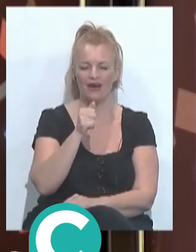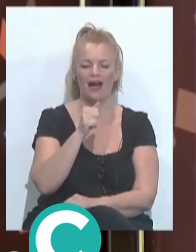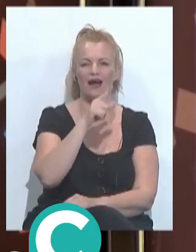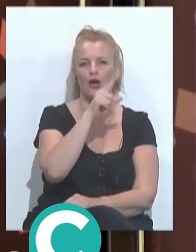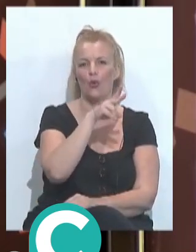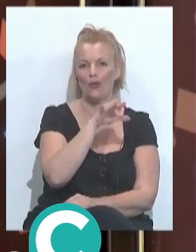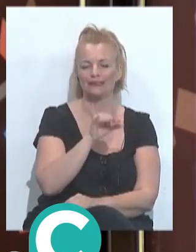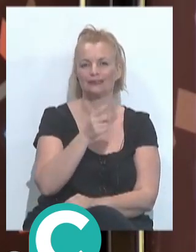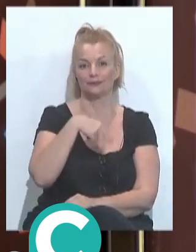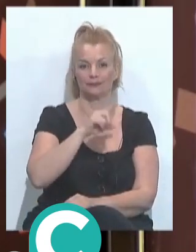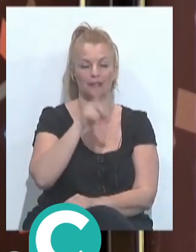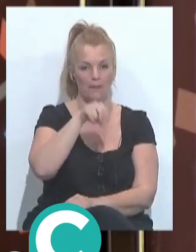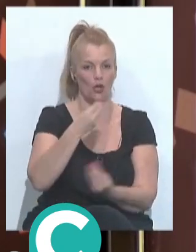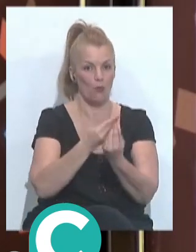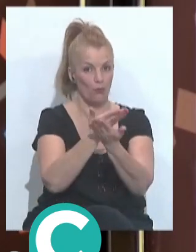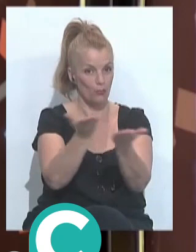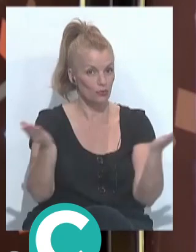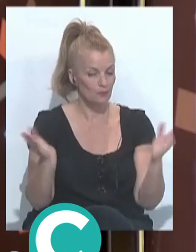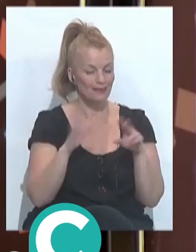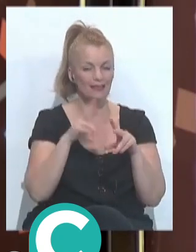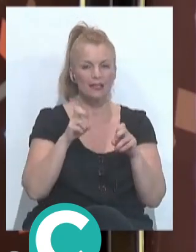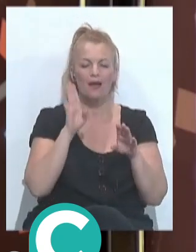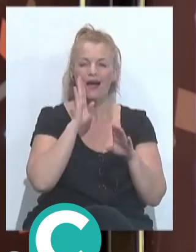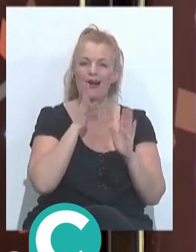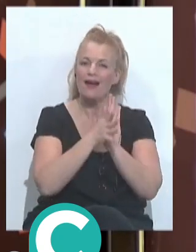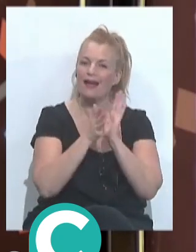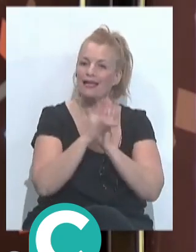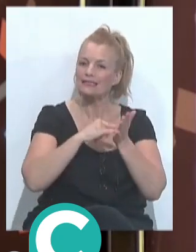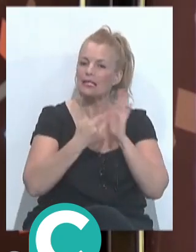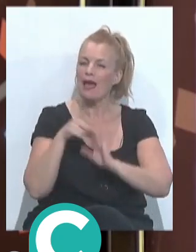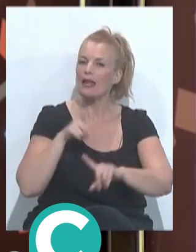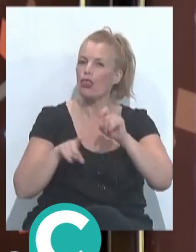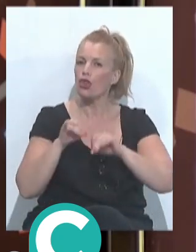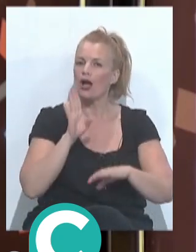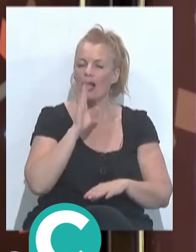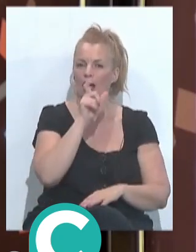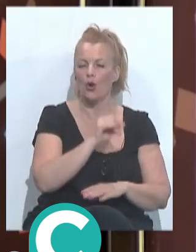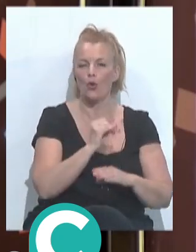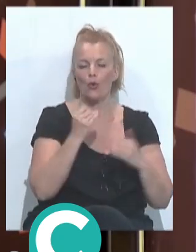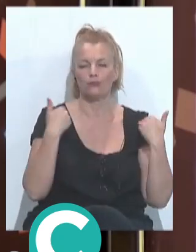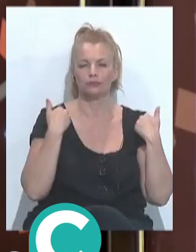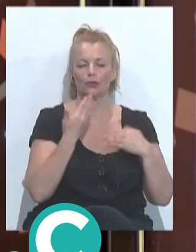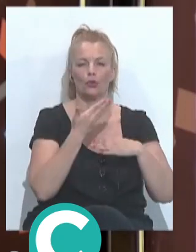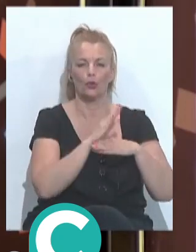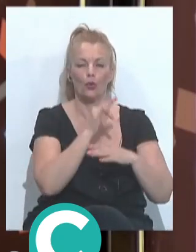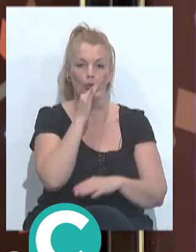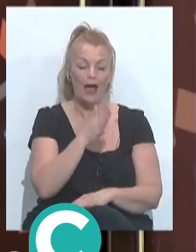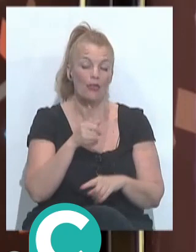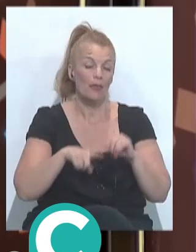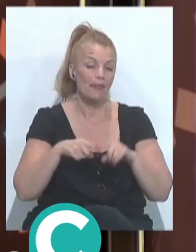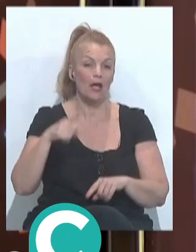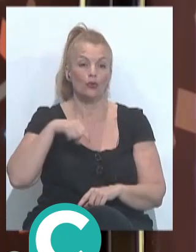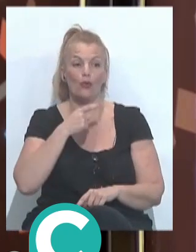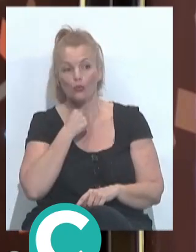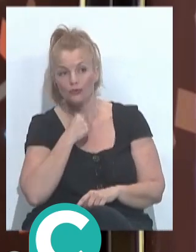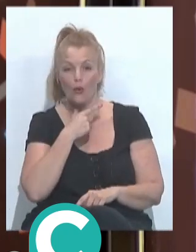lado de la pantalla. Nos quedábamos hablando del sistema de elección de jurados, que desde luego cualquiera que se ponga va a ser siempre imperfecto o no al gusto de